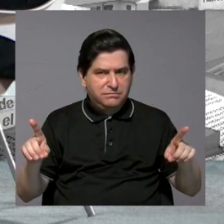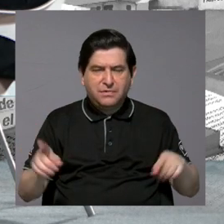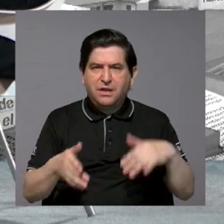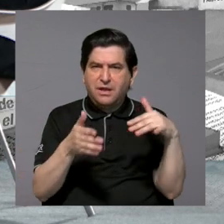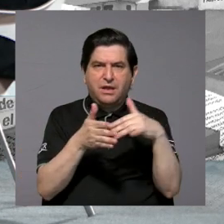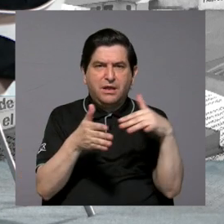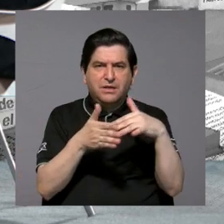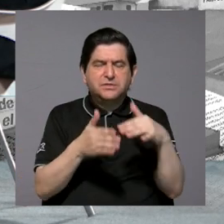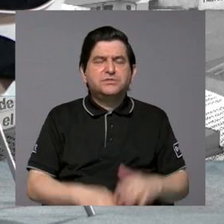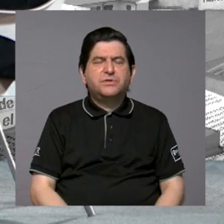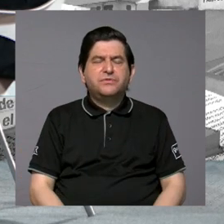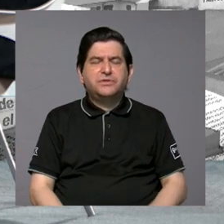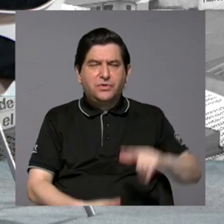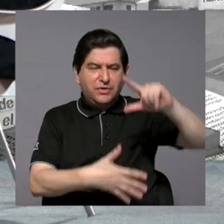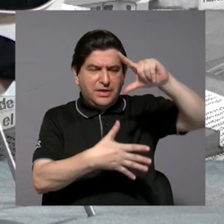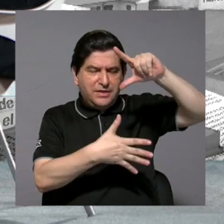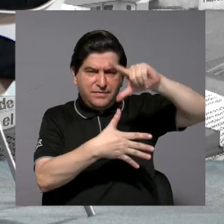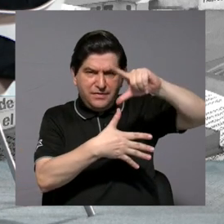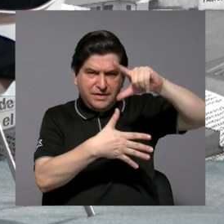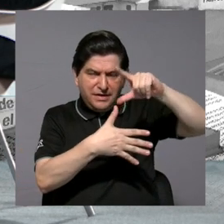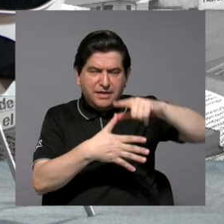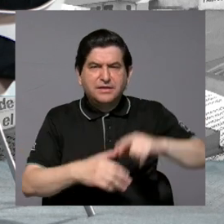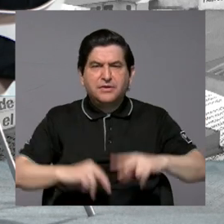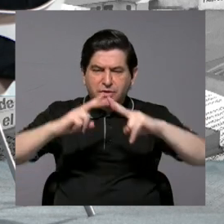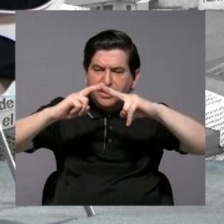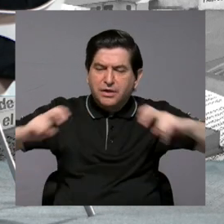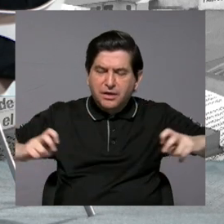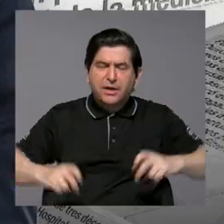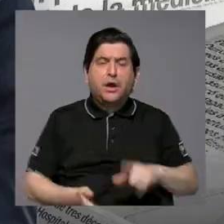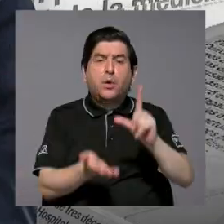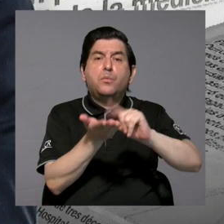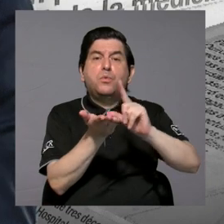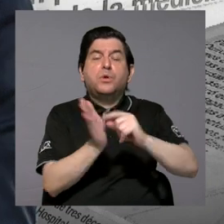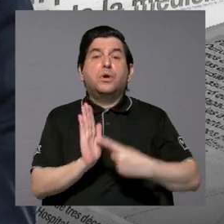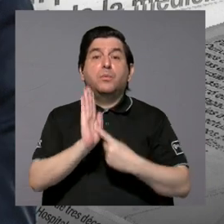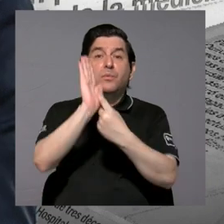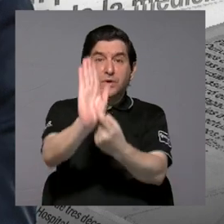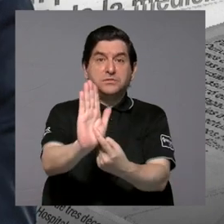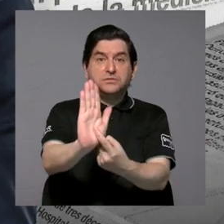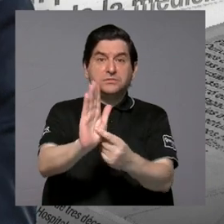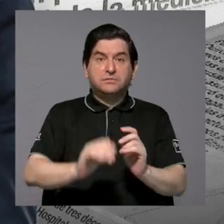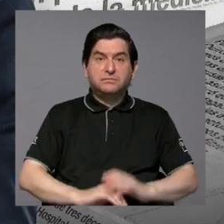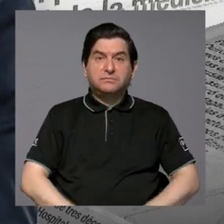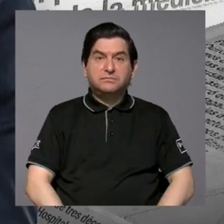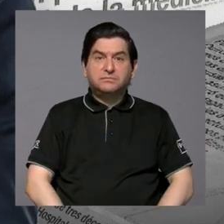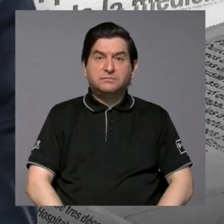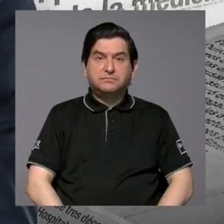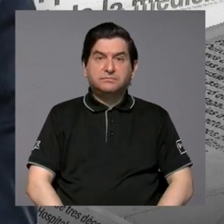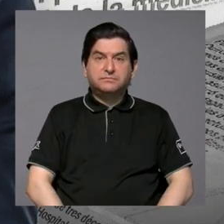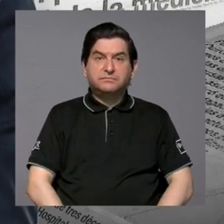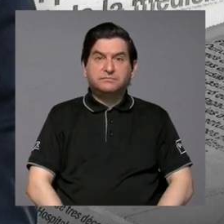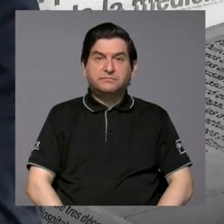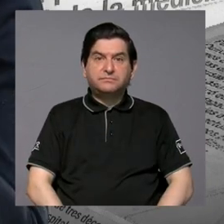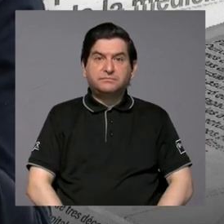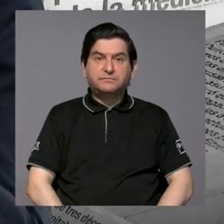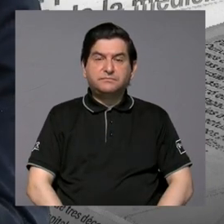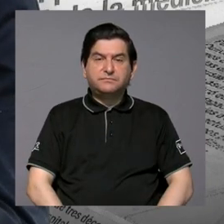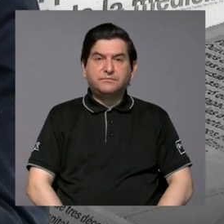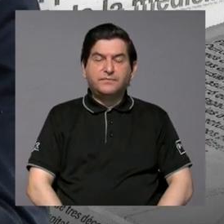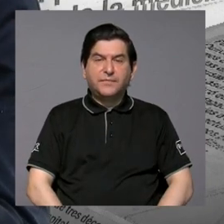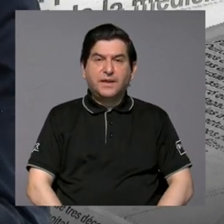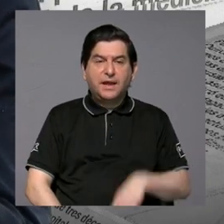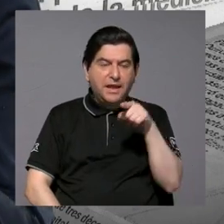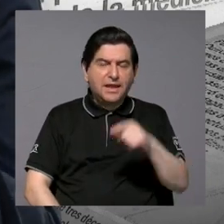estudio del latinobarómetro que se publicó recientemente, se señala precisamente eso, es decir, que se